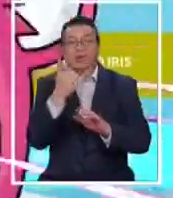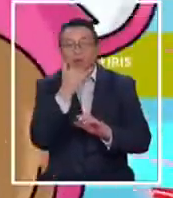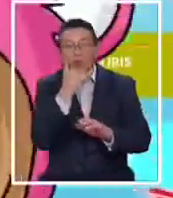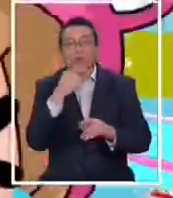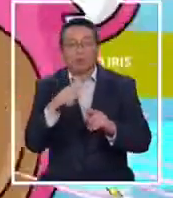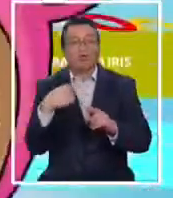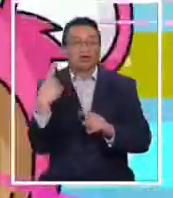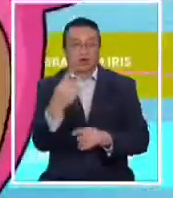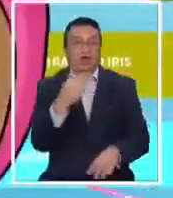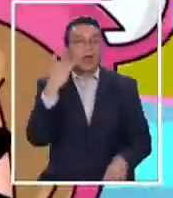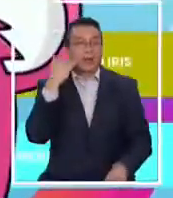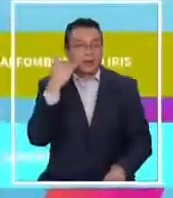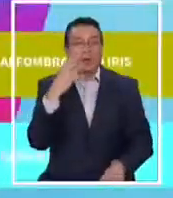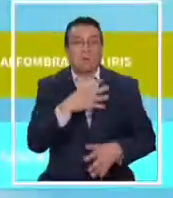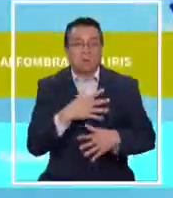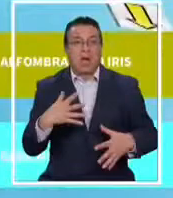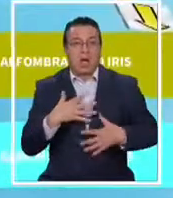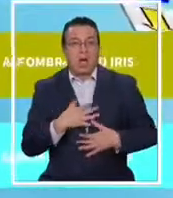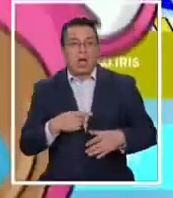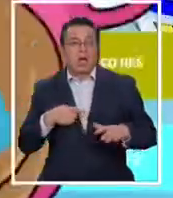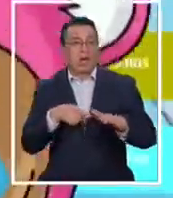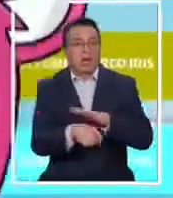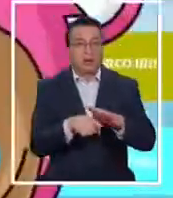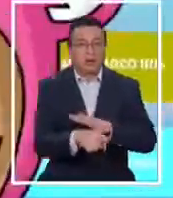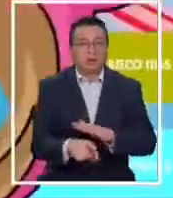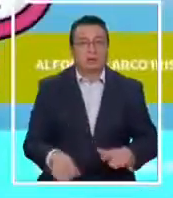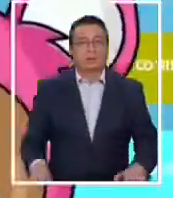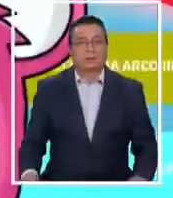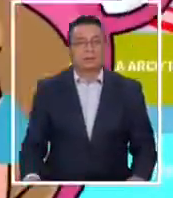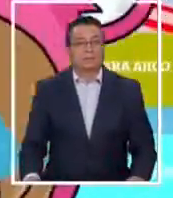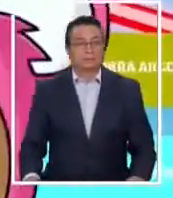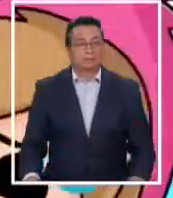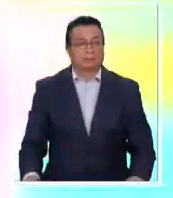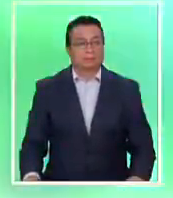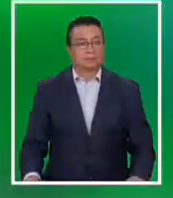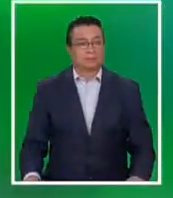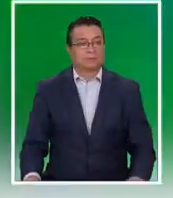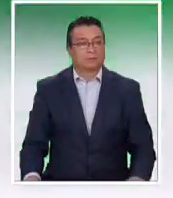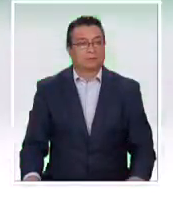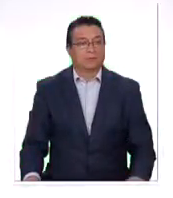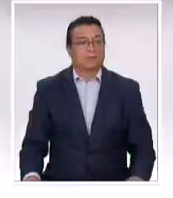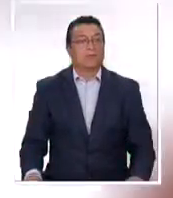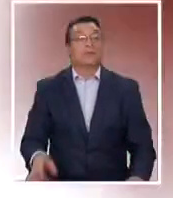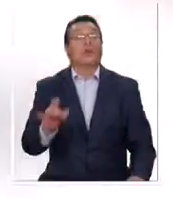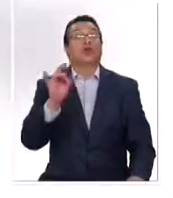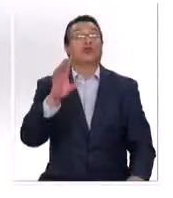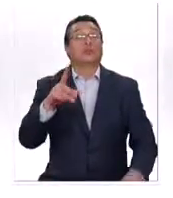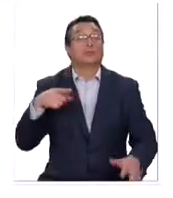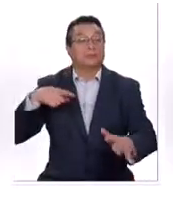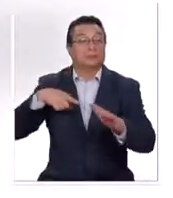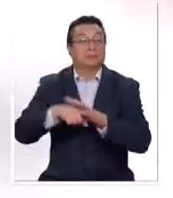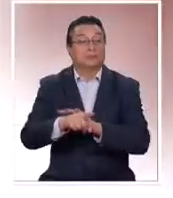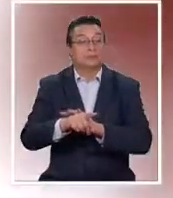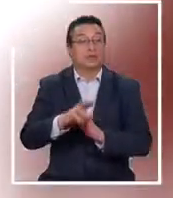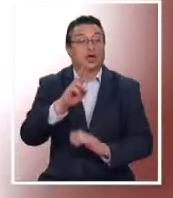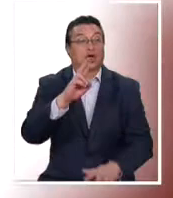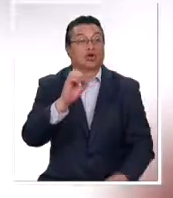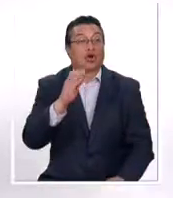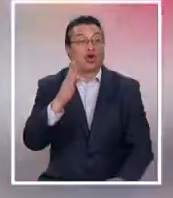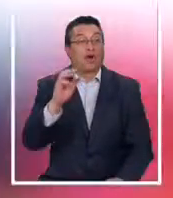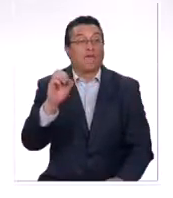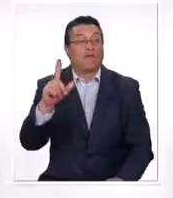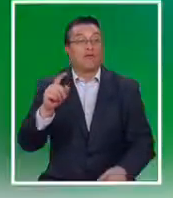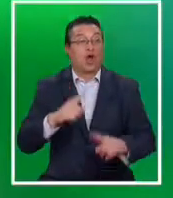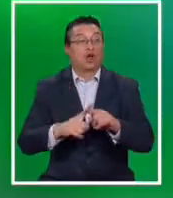día lo superan. Buenada. Oye, que me has eliminado un trozo de escalera. Nada más entrar a la aplicación de Roblox, puedo ver que me